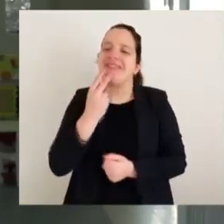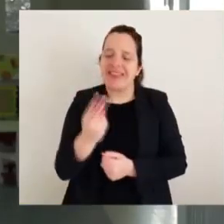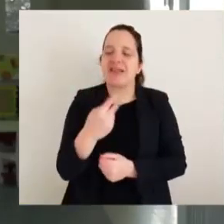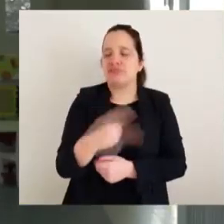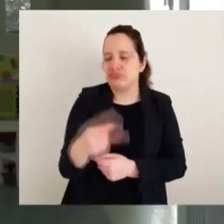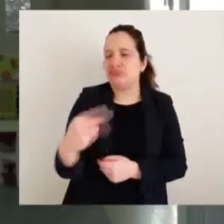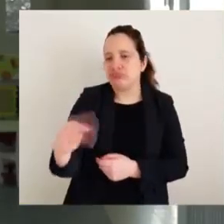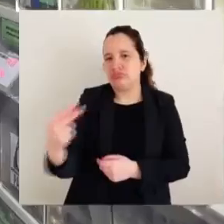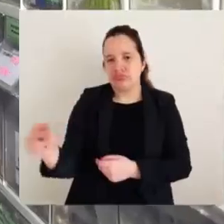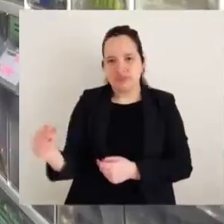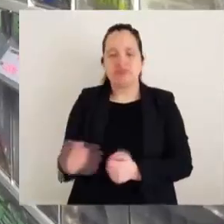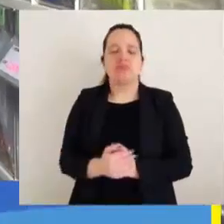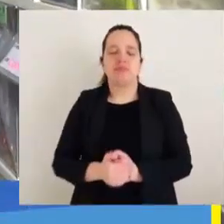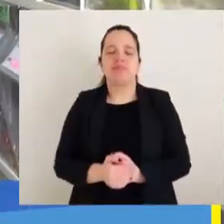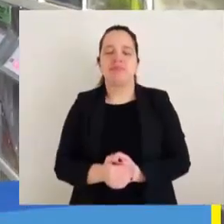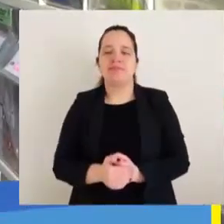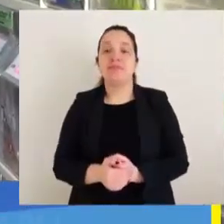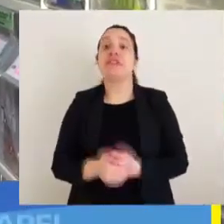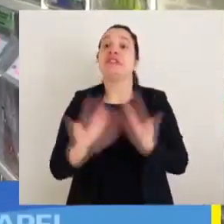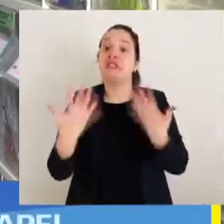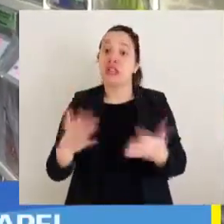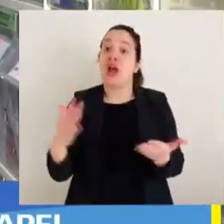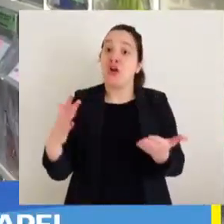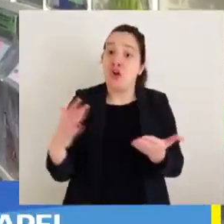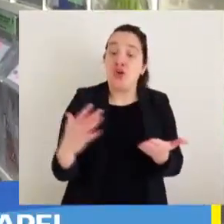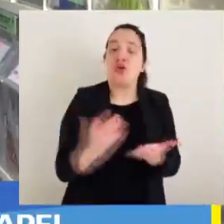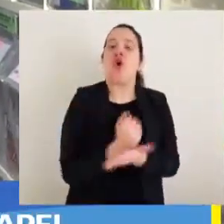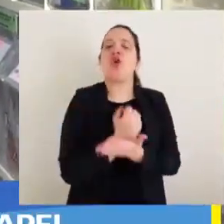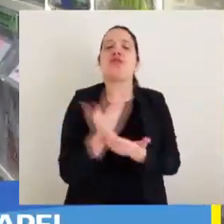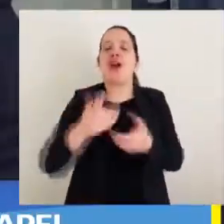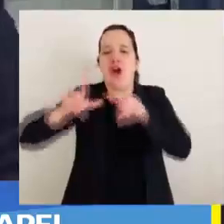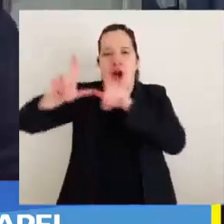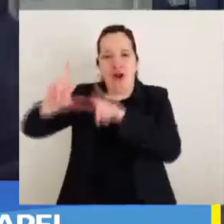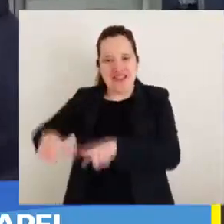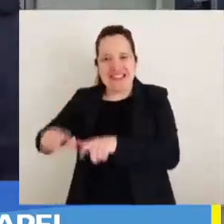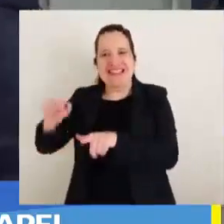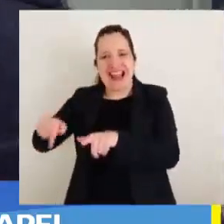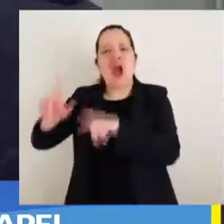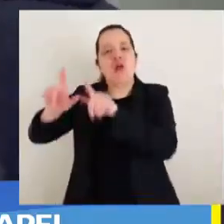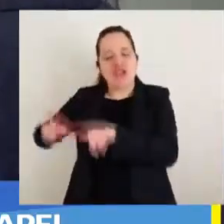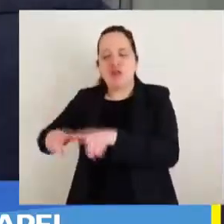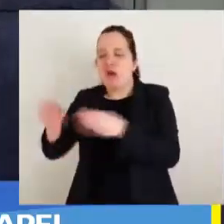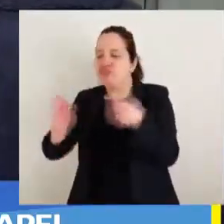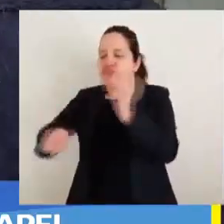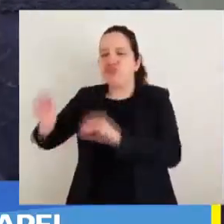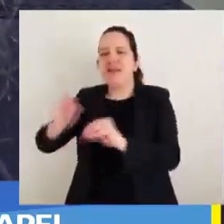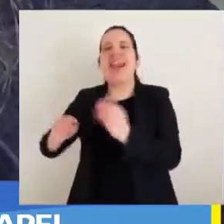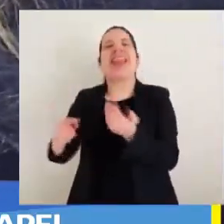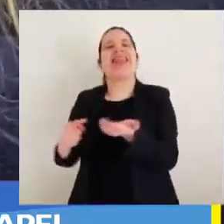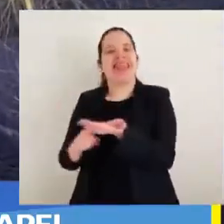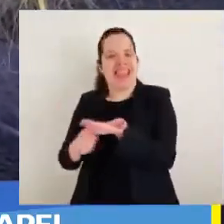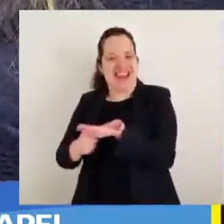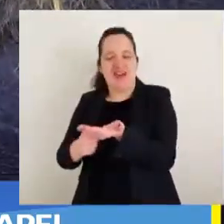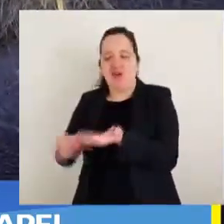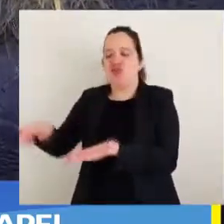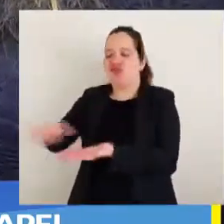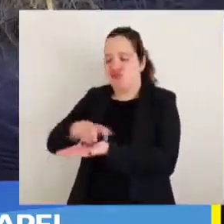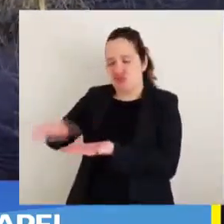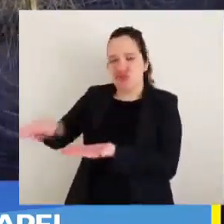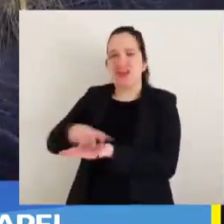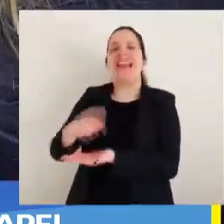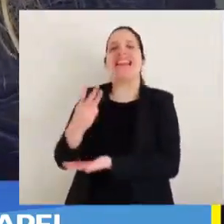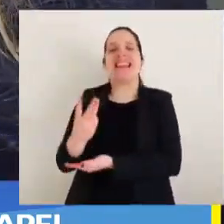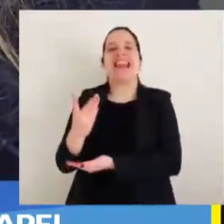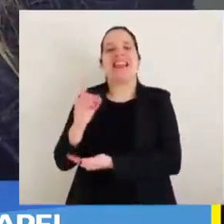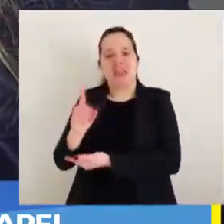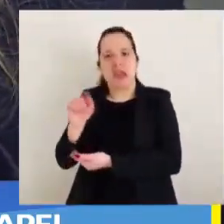de vida asociándolo a eso. De esta forma se ha logrado implementar una oficina dedicada a la creación de herramientas específicas diseñadas, modeladas